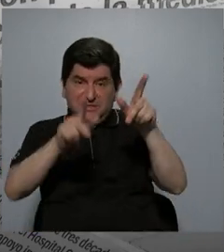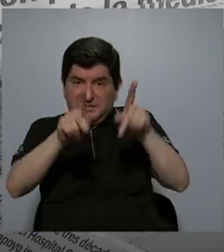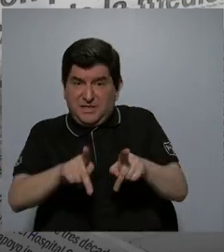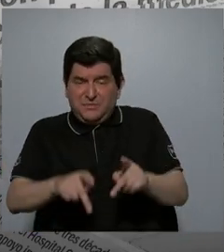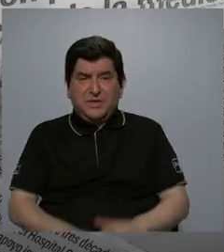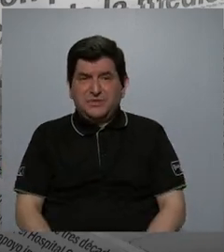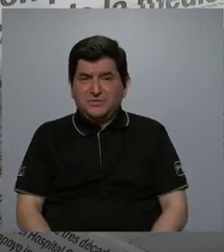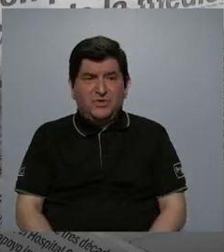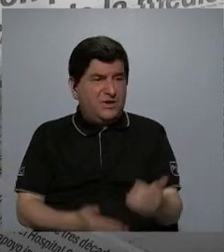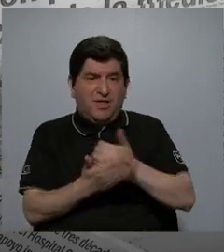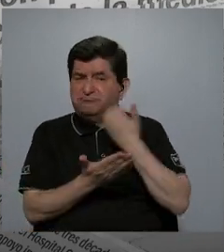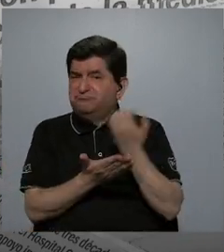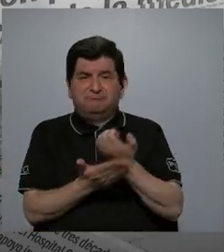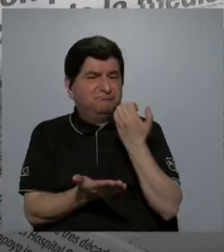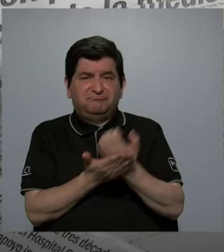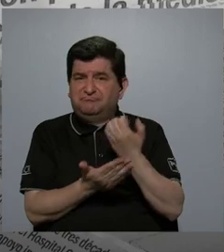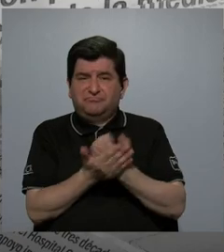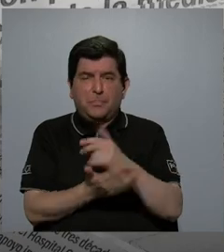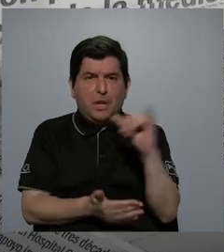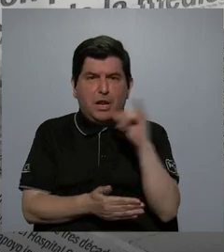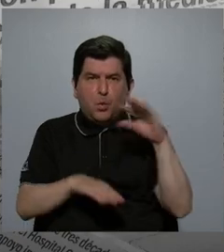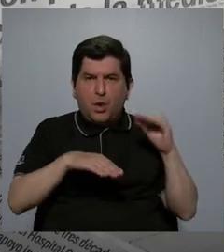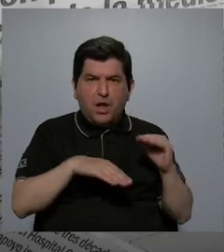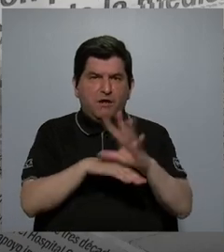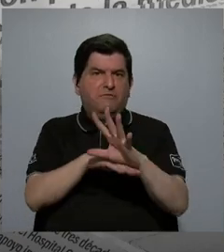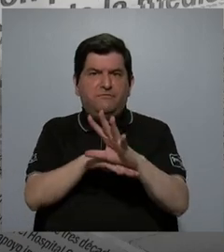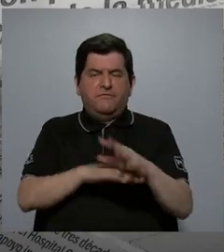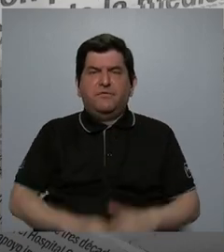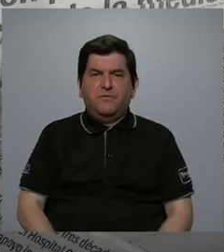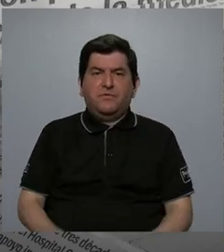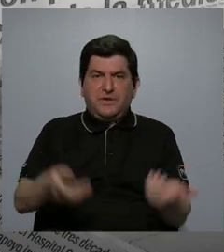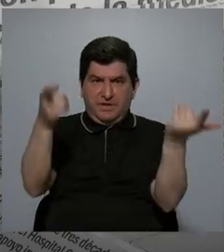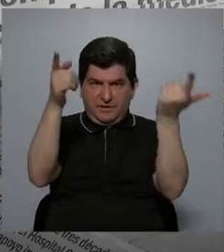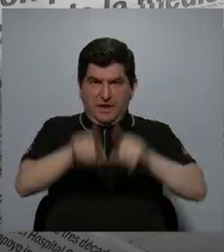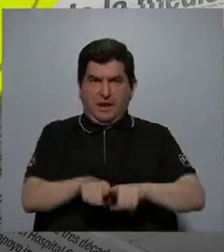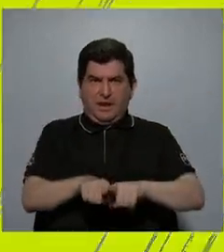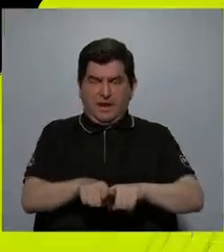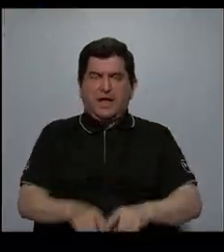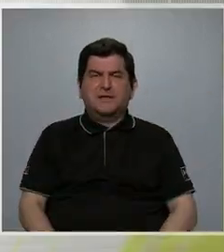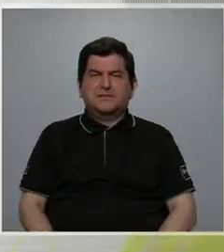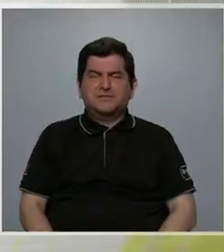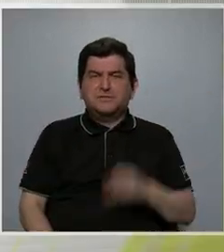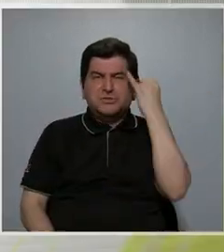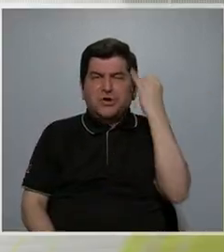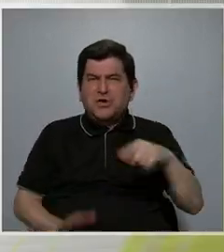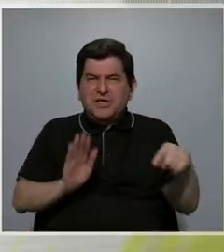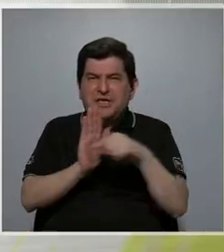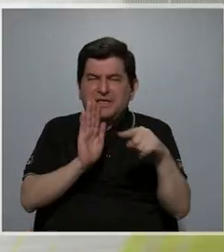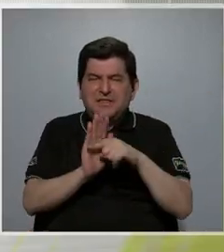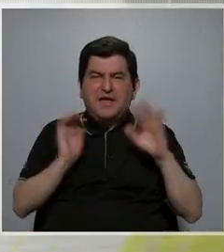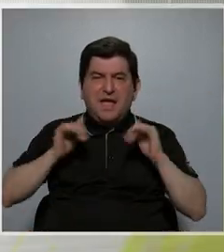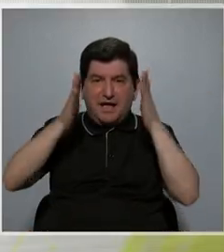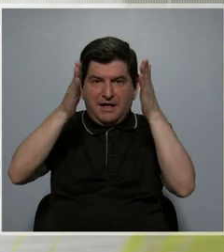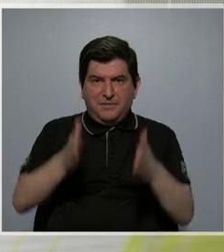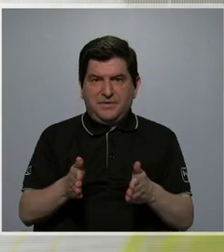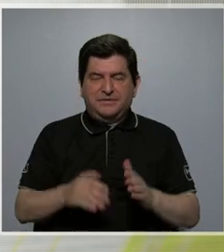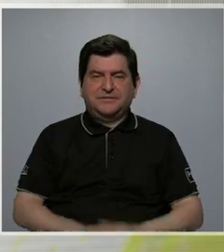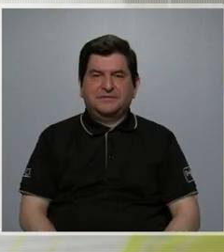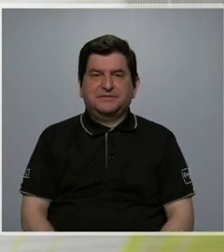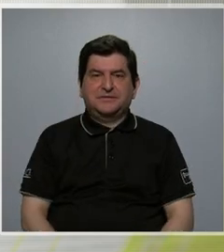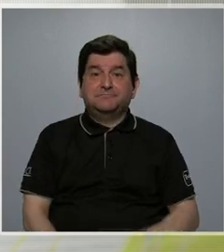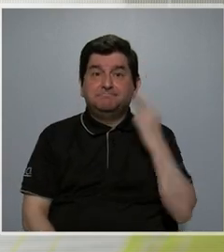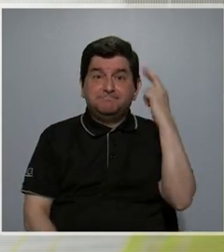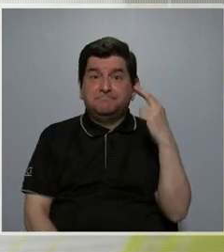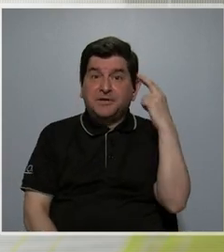muchos recursos económicos, también inciden en el caso del prejuicio hacia los migrantes. Y,